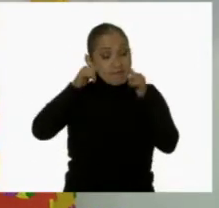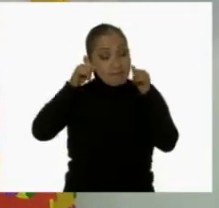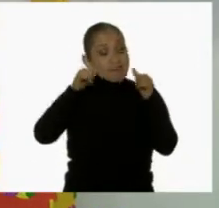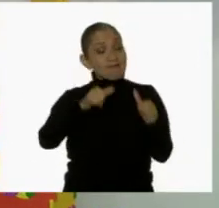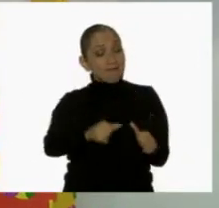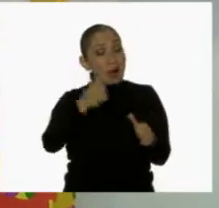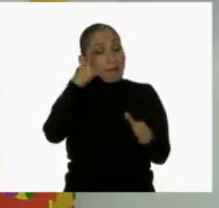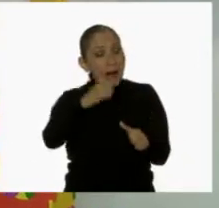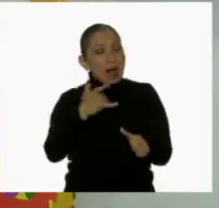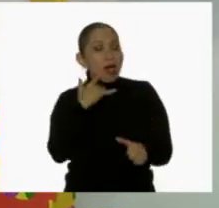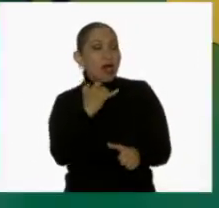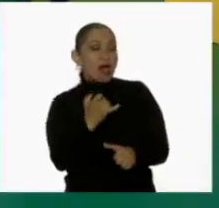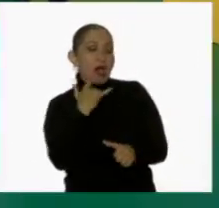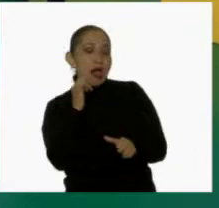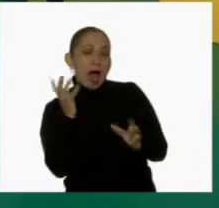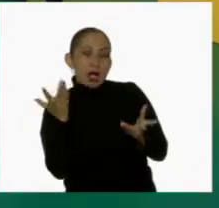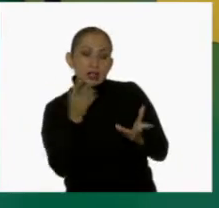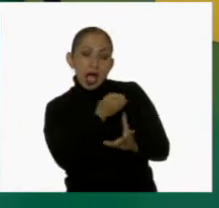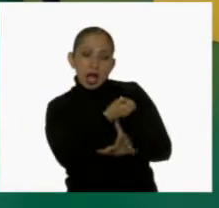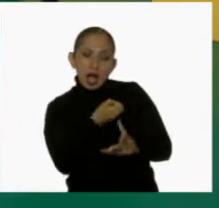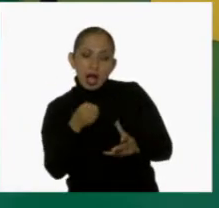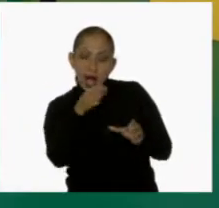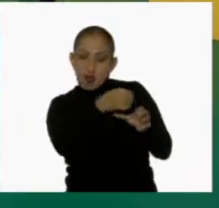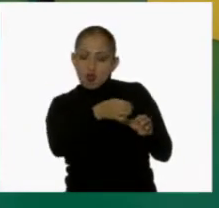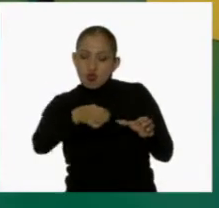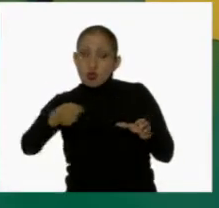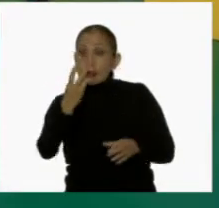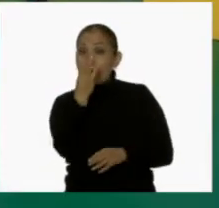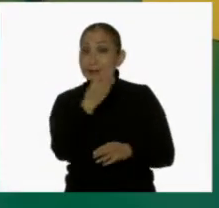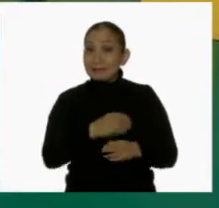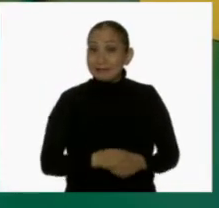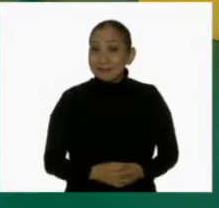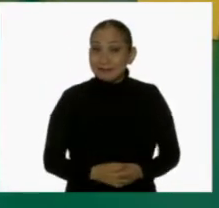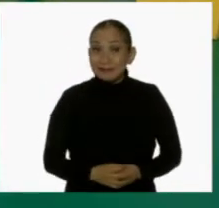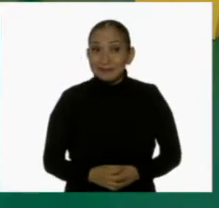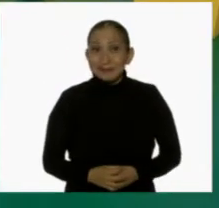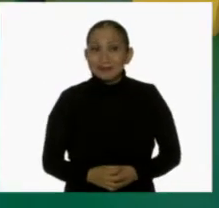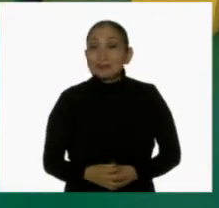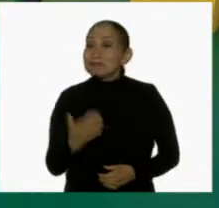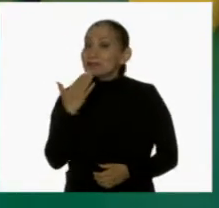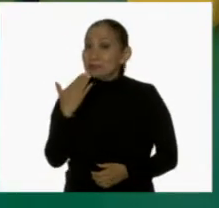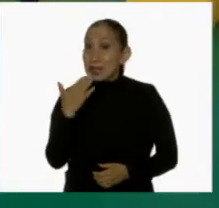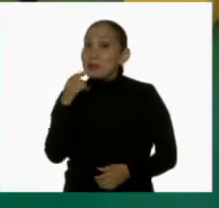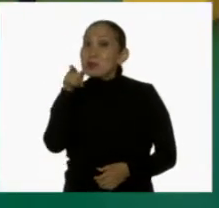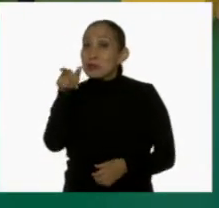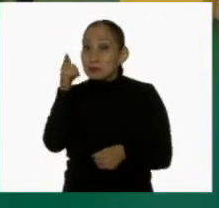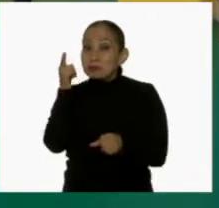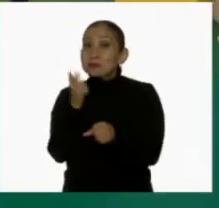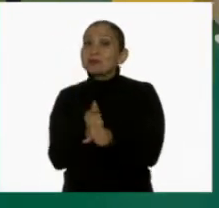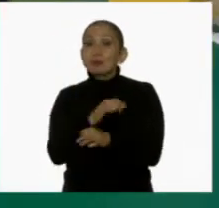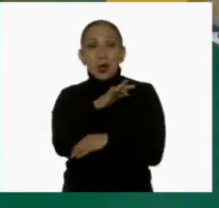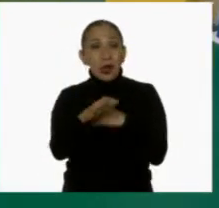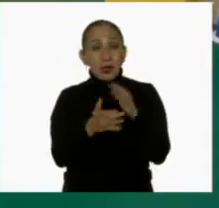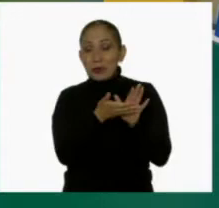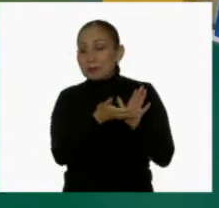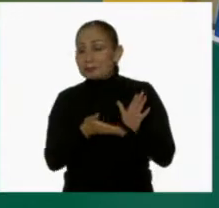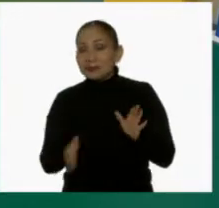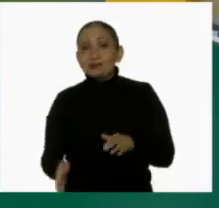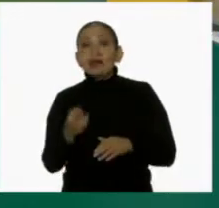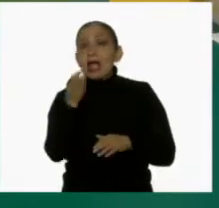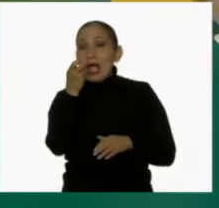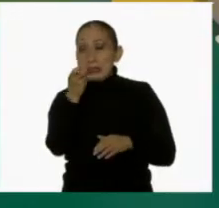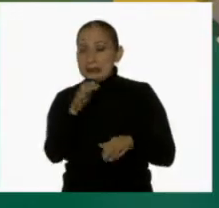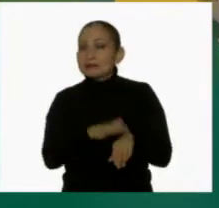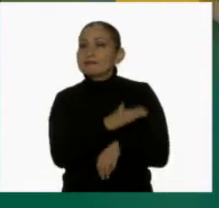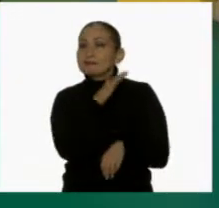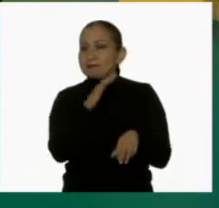intentar formar una línea de tres. ¡Qué bien que te diste cuenta de todo eso! Eso es